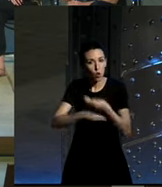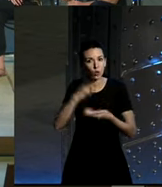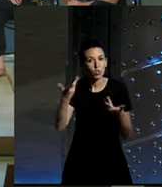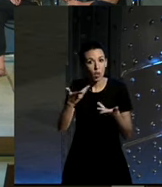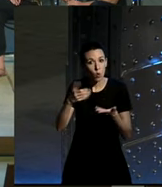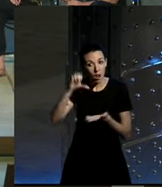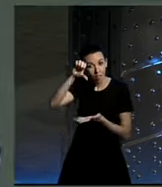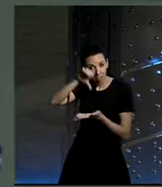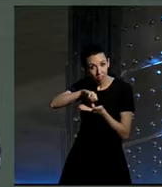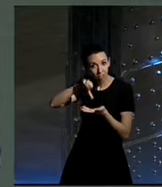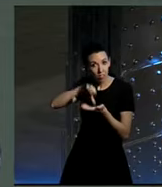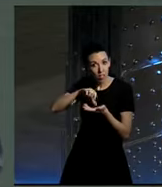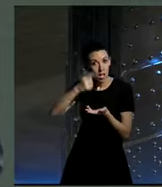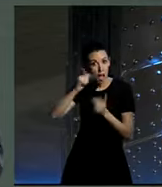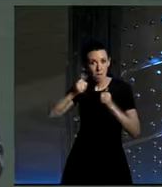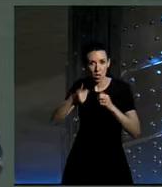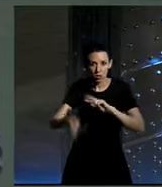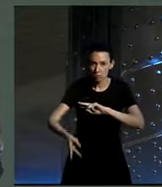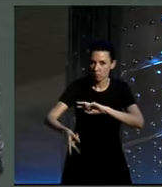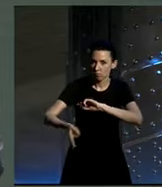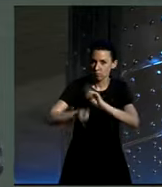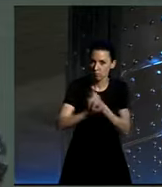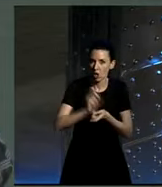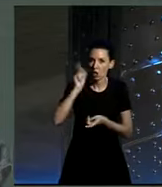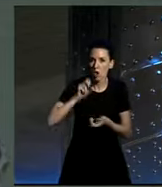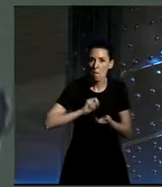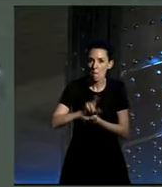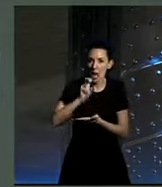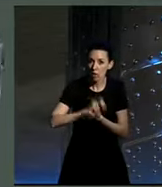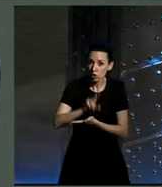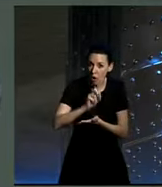el casco urbano se empezó a peatonalizar hacia el centro ahora sí lo he dicho